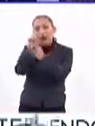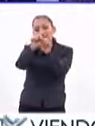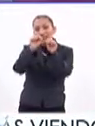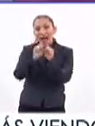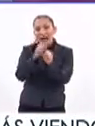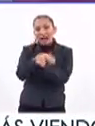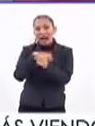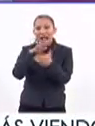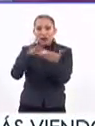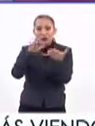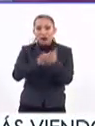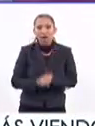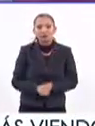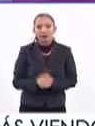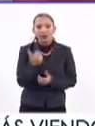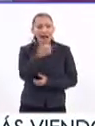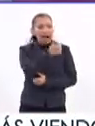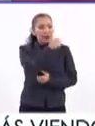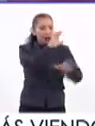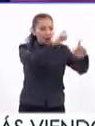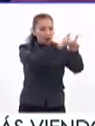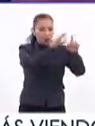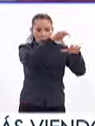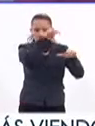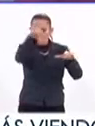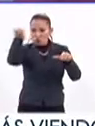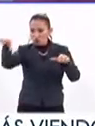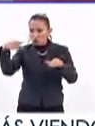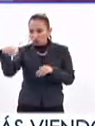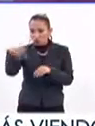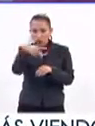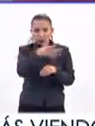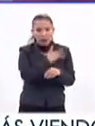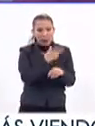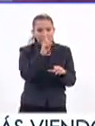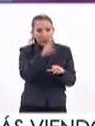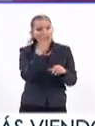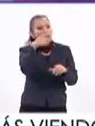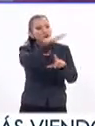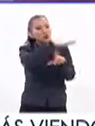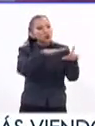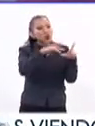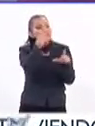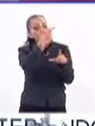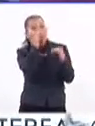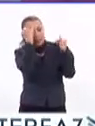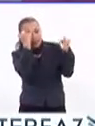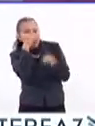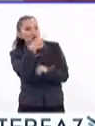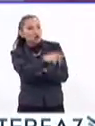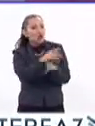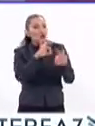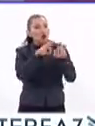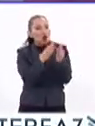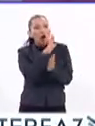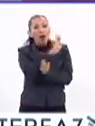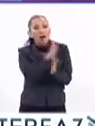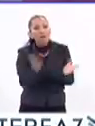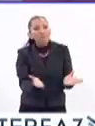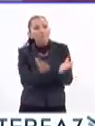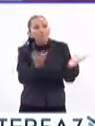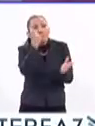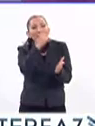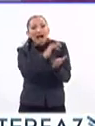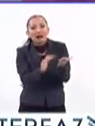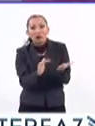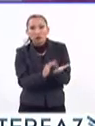lectura. Cada núcleo de ustedes tiene sus realidades, su lógica, su estructura de fomento